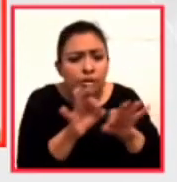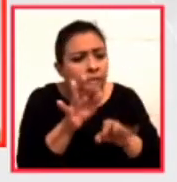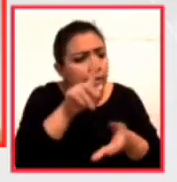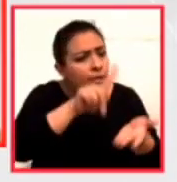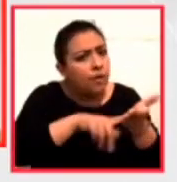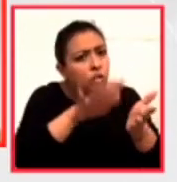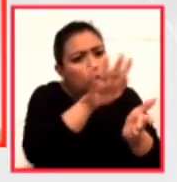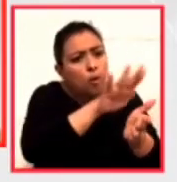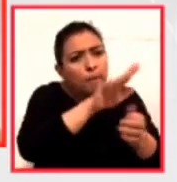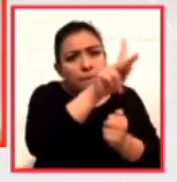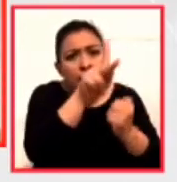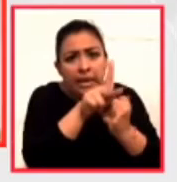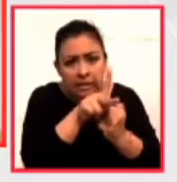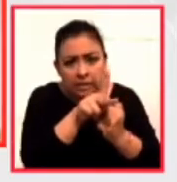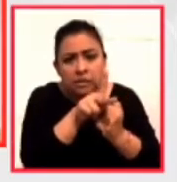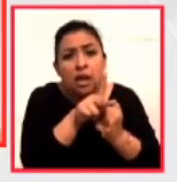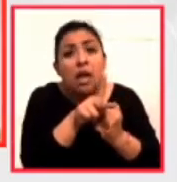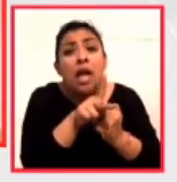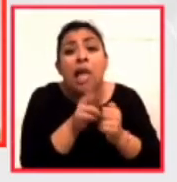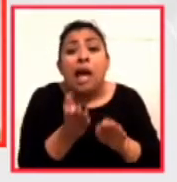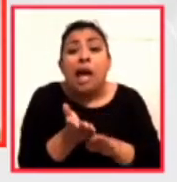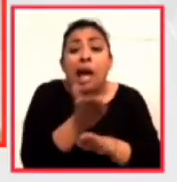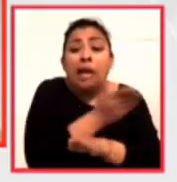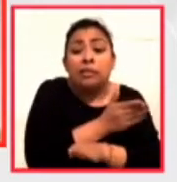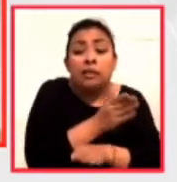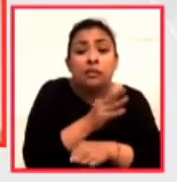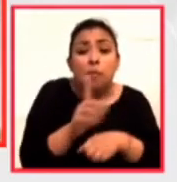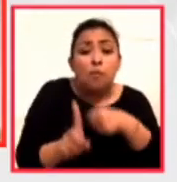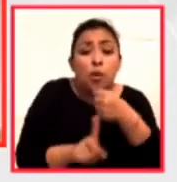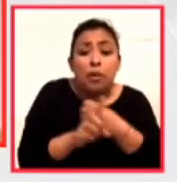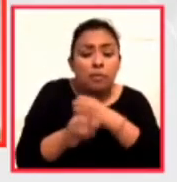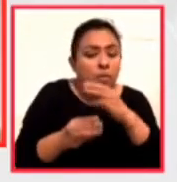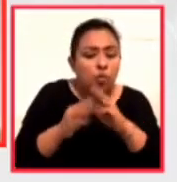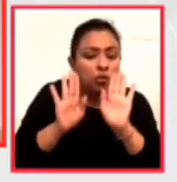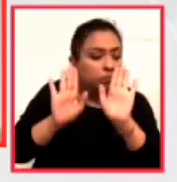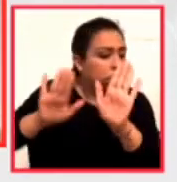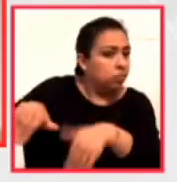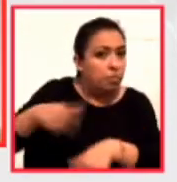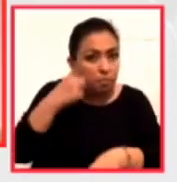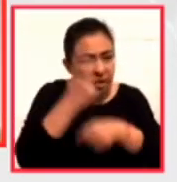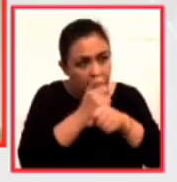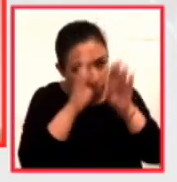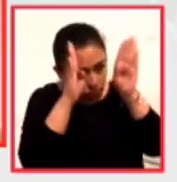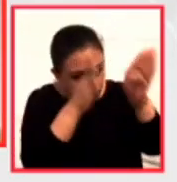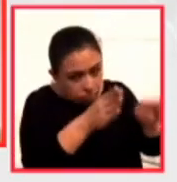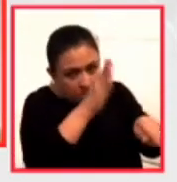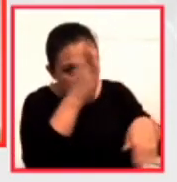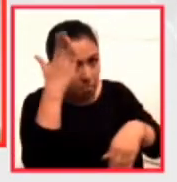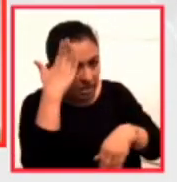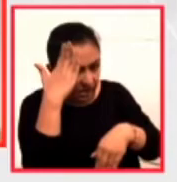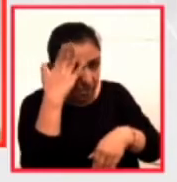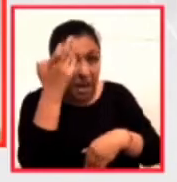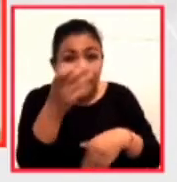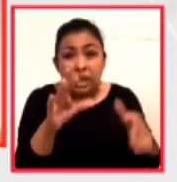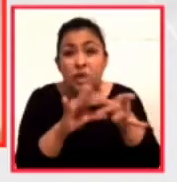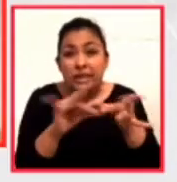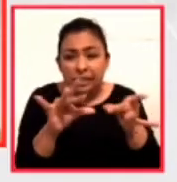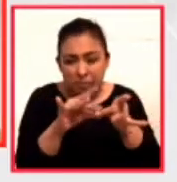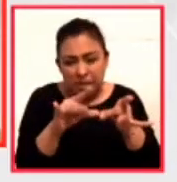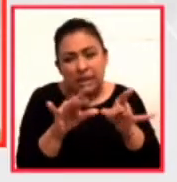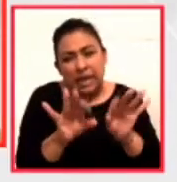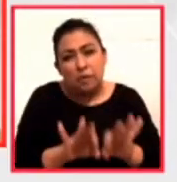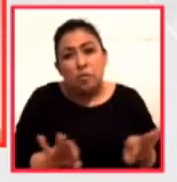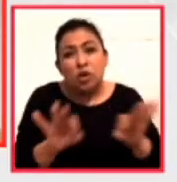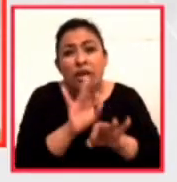antes que acudir a los problemas que había en el mundo. Pero este aspecto que habla fundamentalmente de un